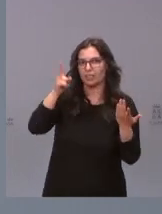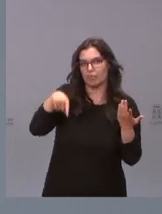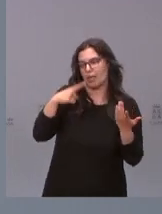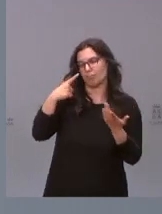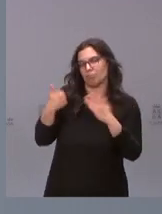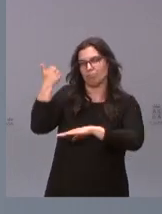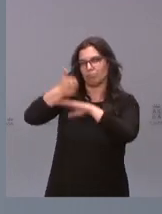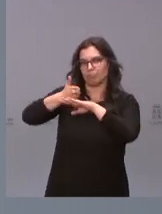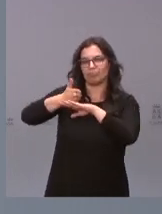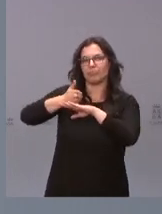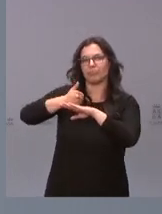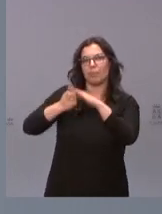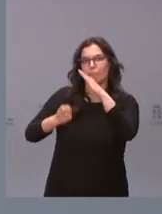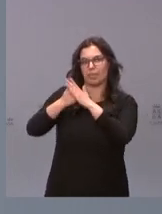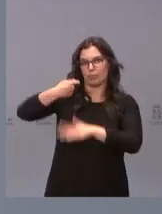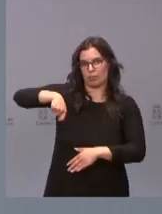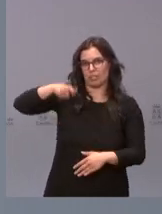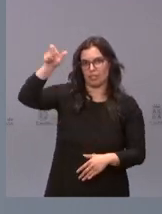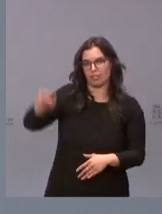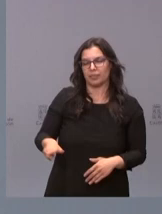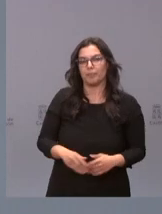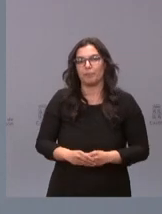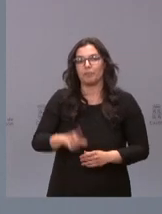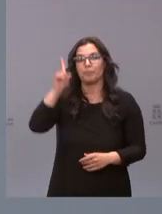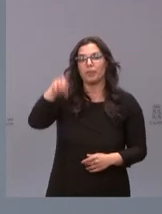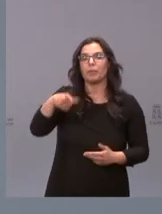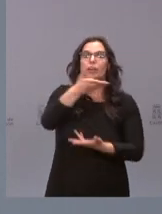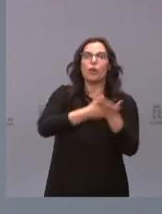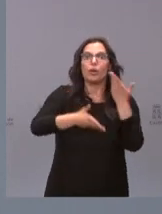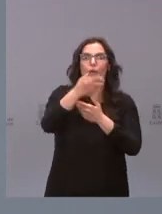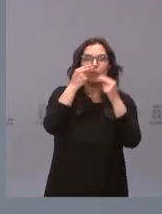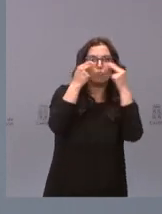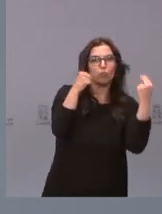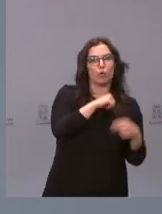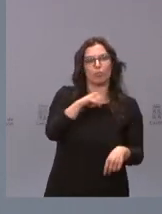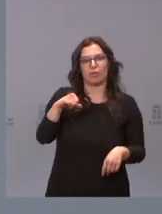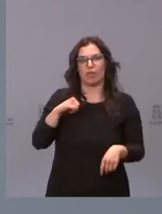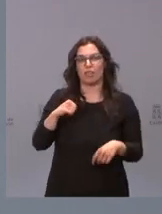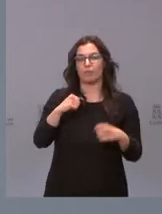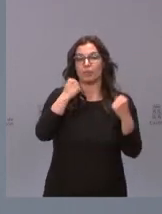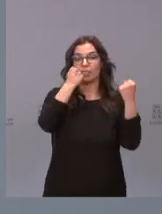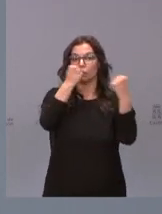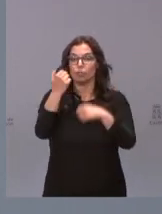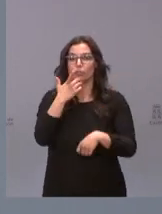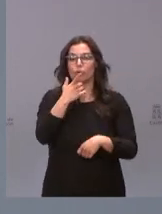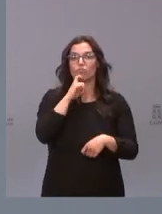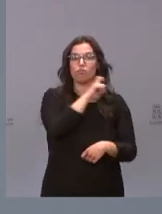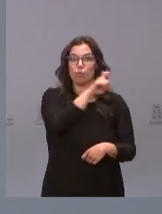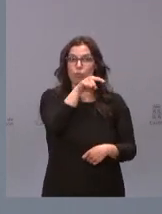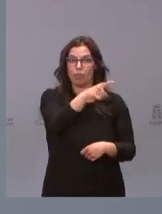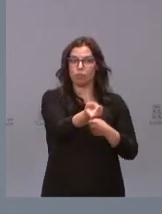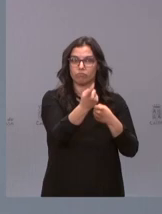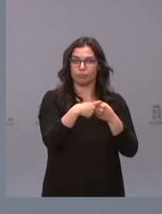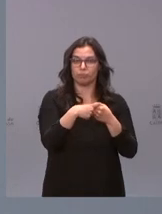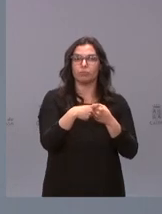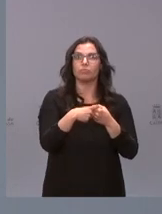máxima autoridad, el presidente, y en la colaboración público-privada, instituciones como una fundación, que participan en el